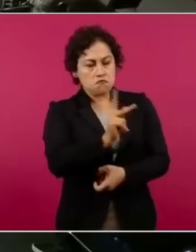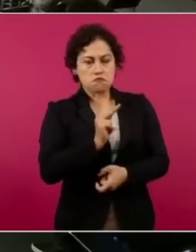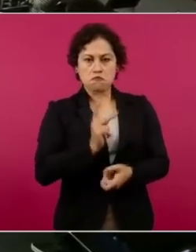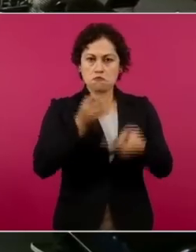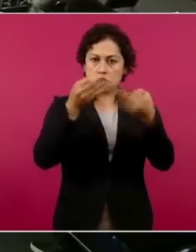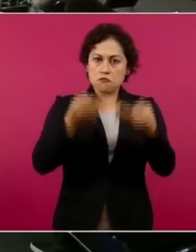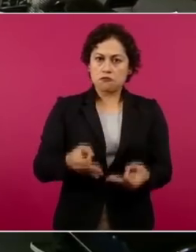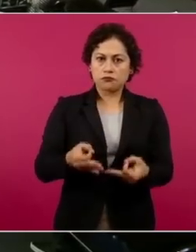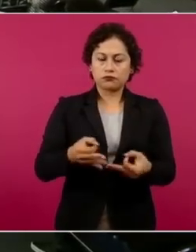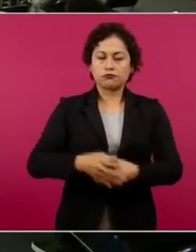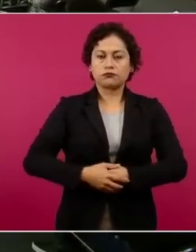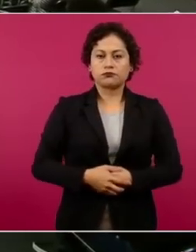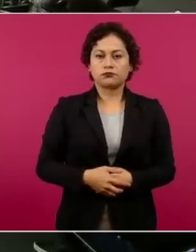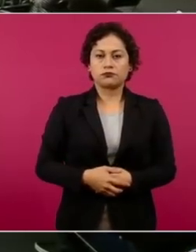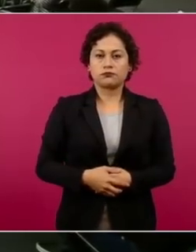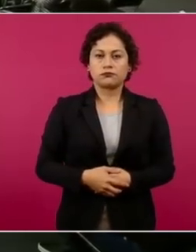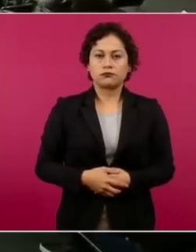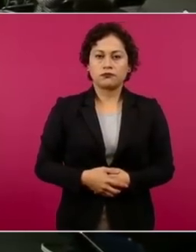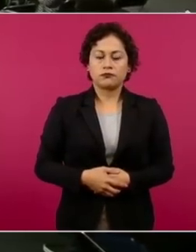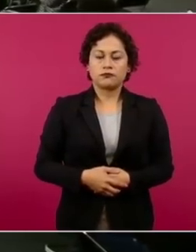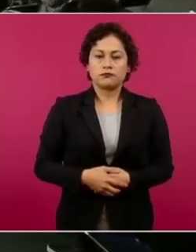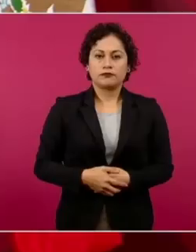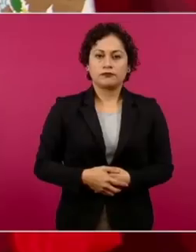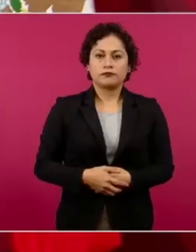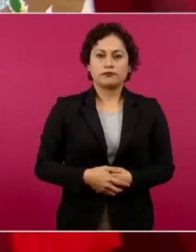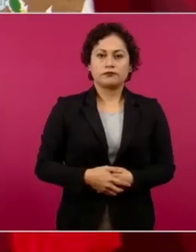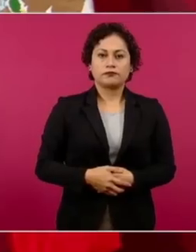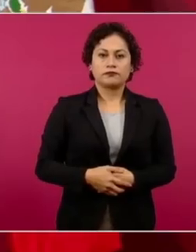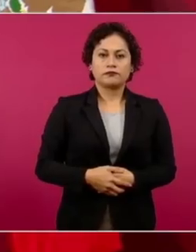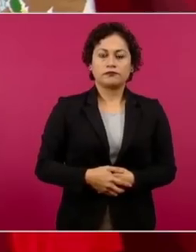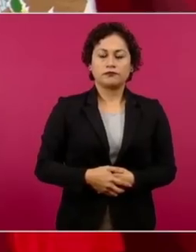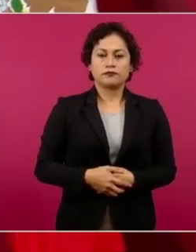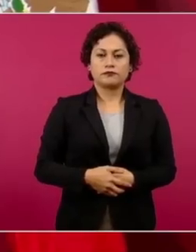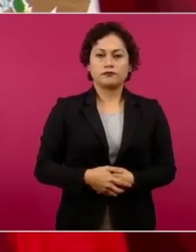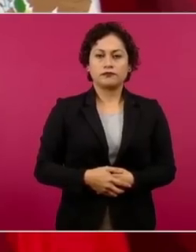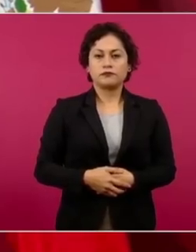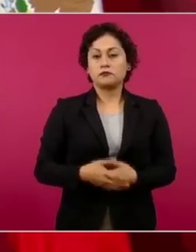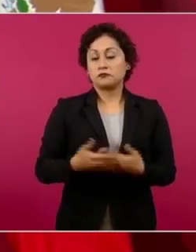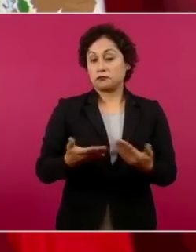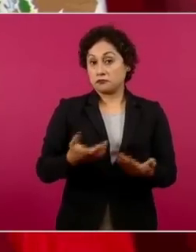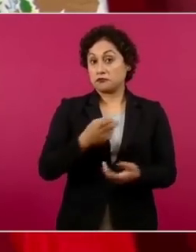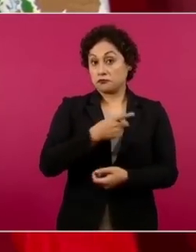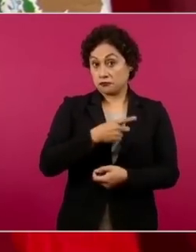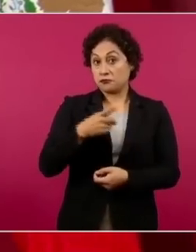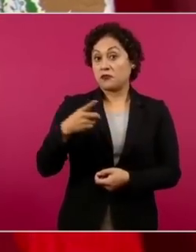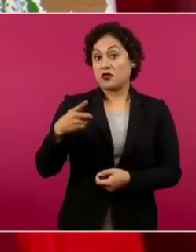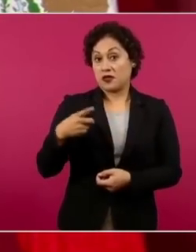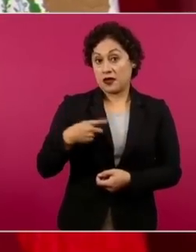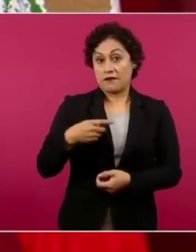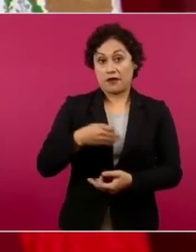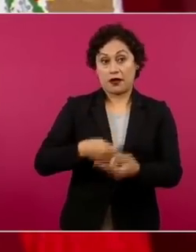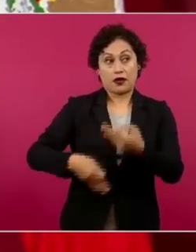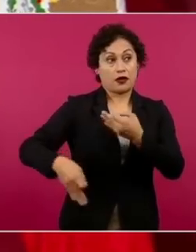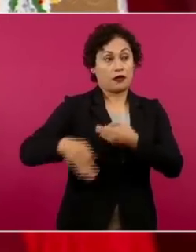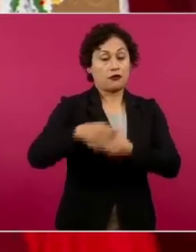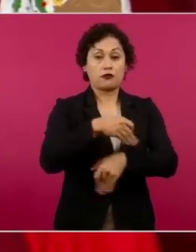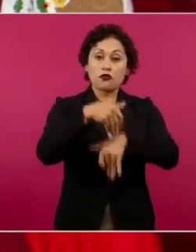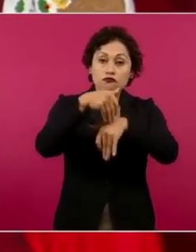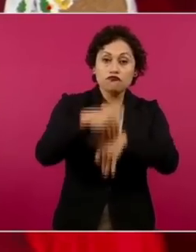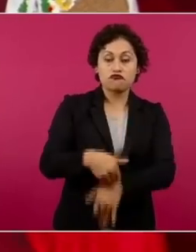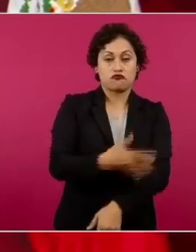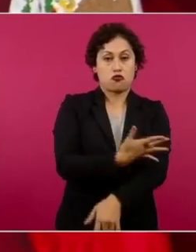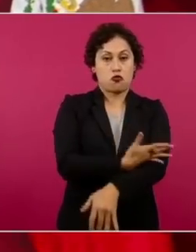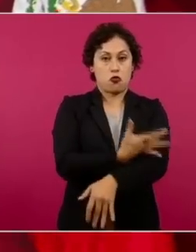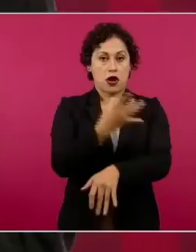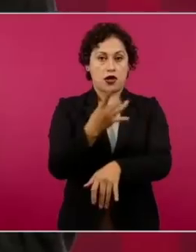un honesto proceder de todos,